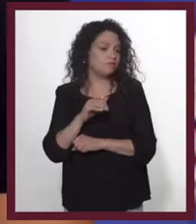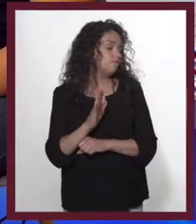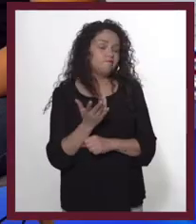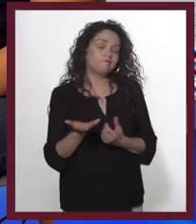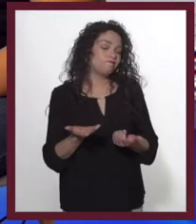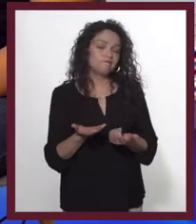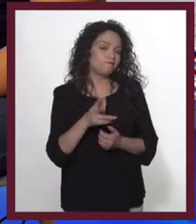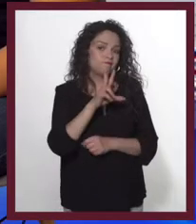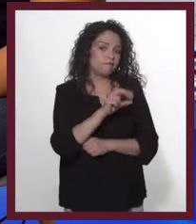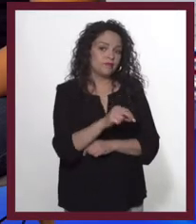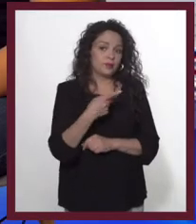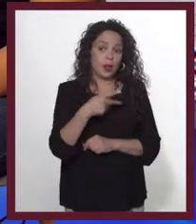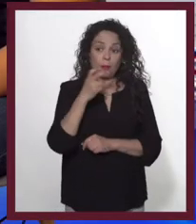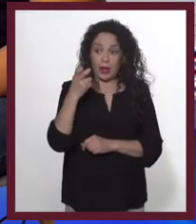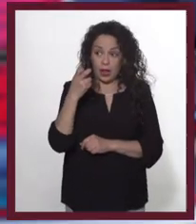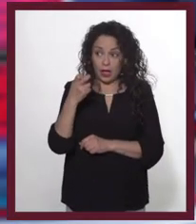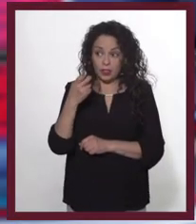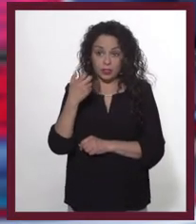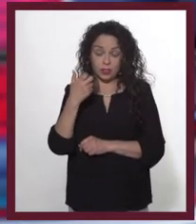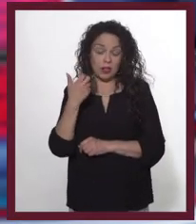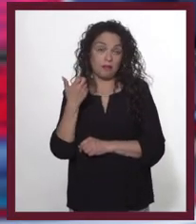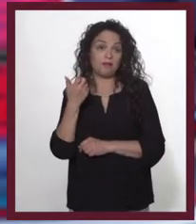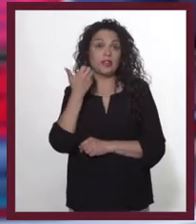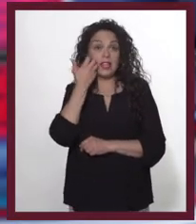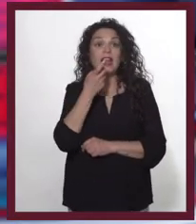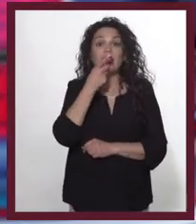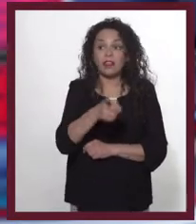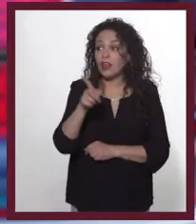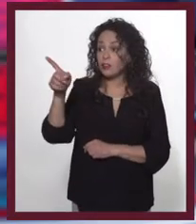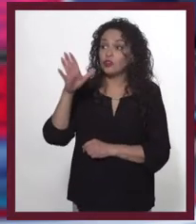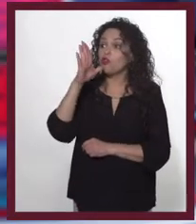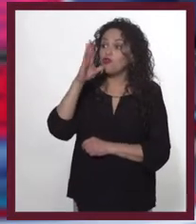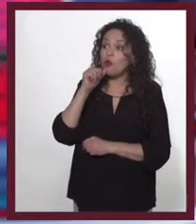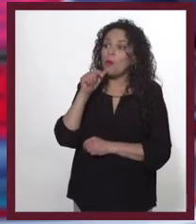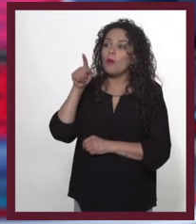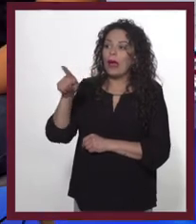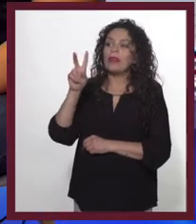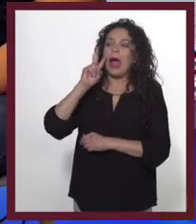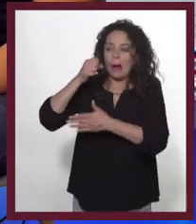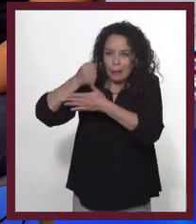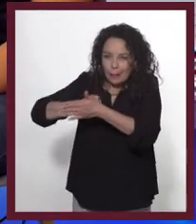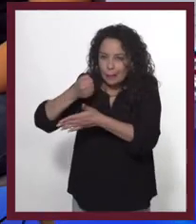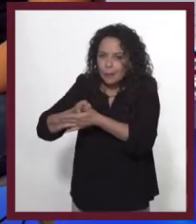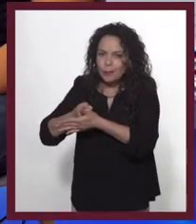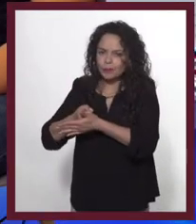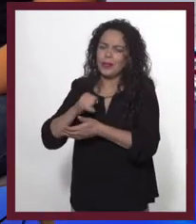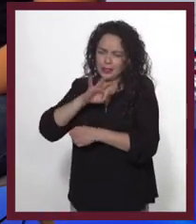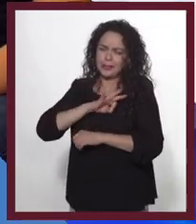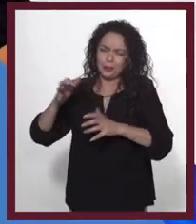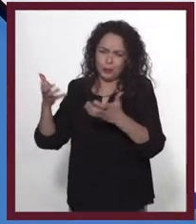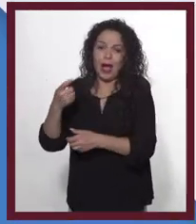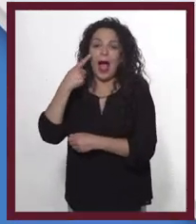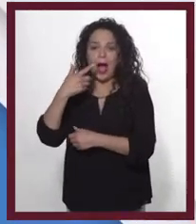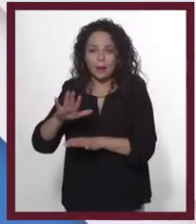Bueno, no. Pero eso no significa que Viviana no pueda hacer el intento.